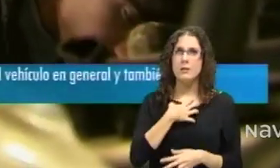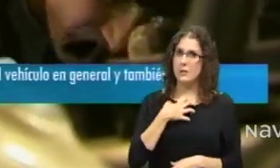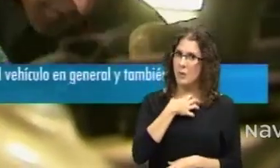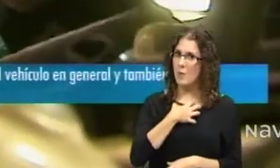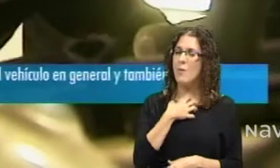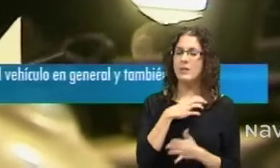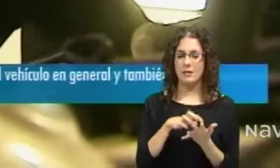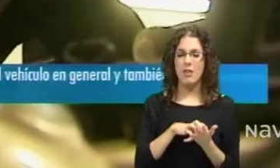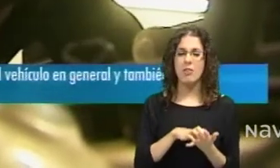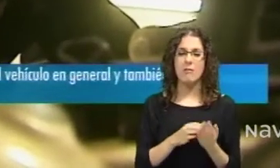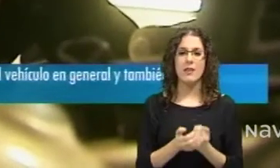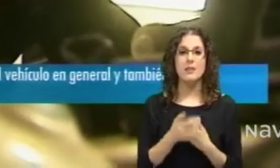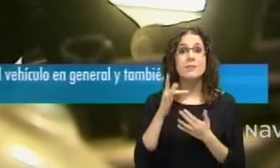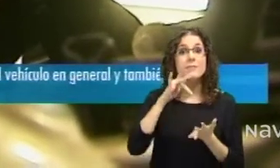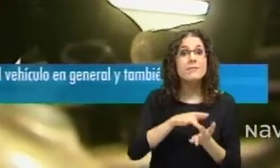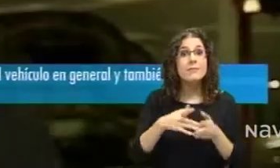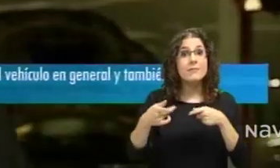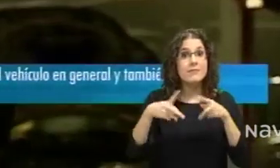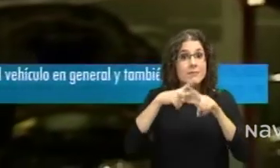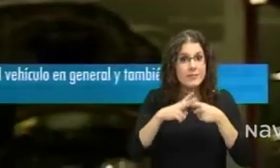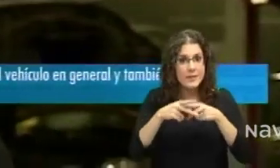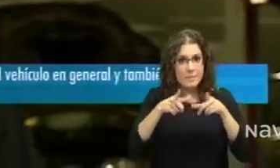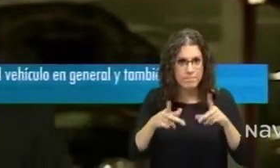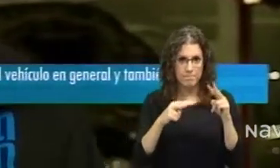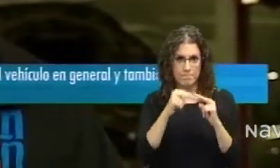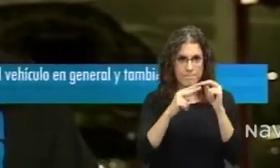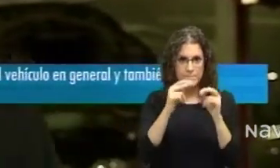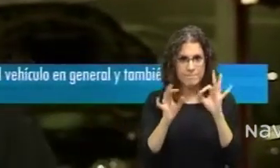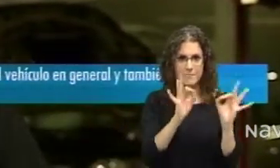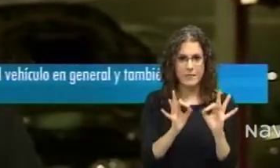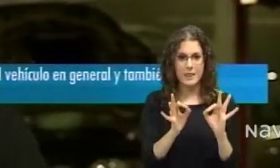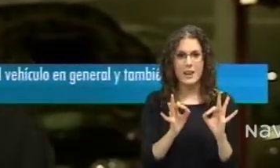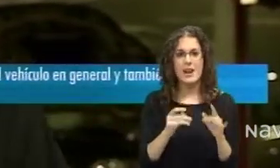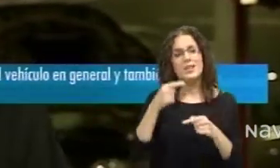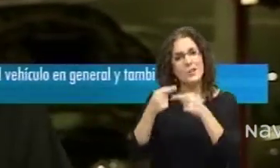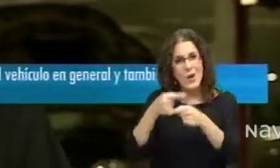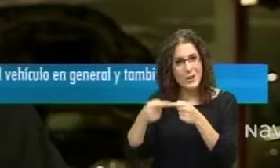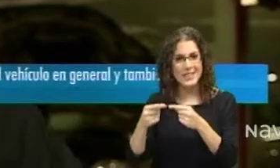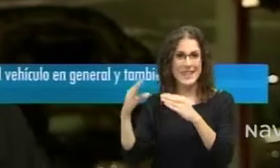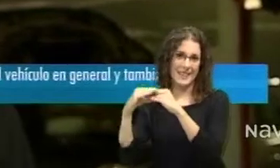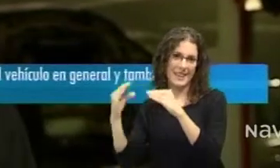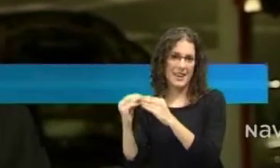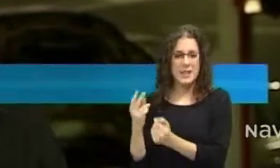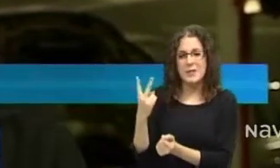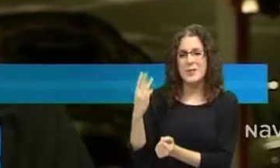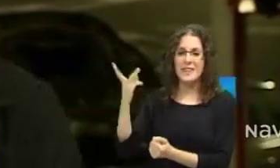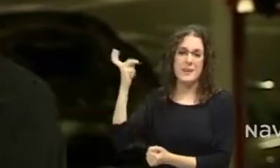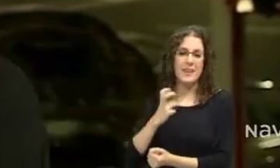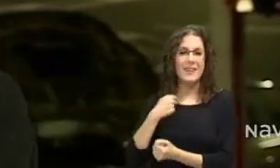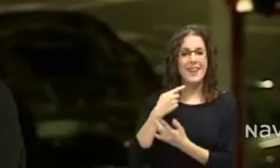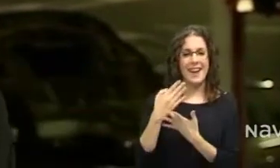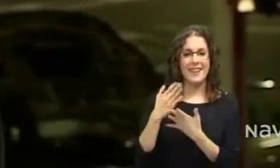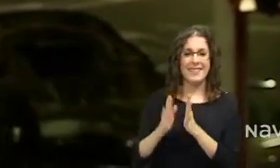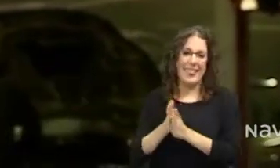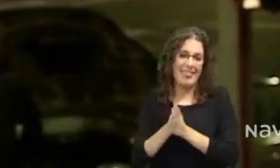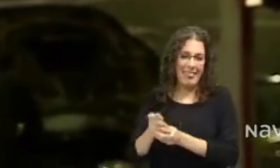Cuando estábamos montando, todos los días venían dos o tres clientes a animarme, como saben que estaba un poco nervioso, a animarme. Y el